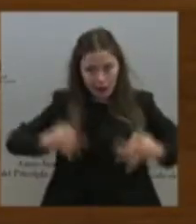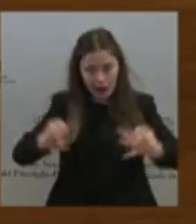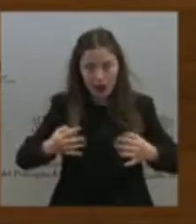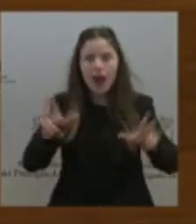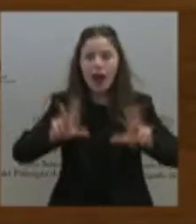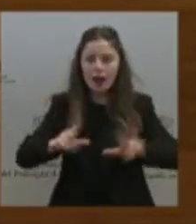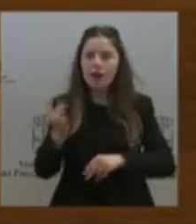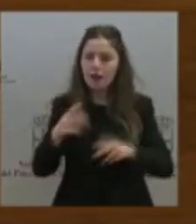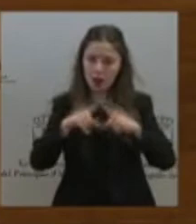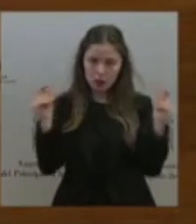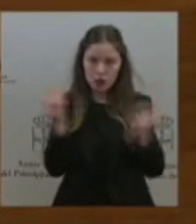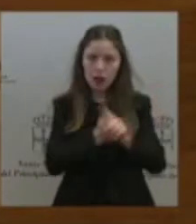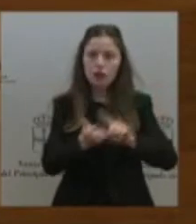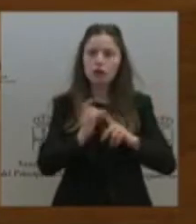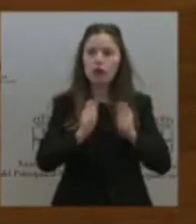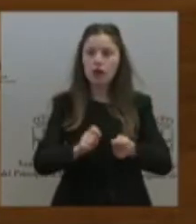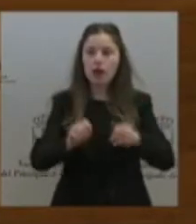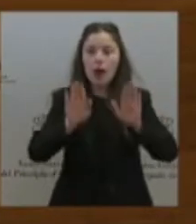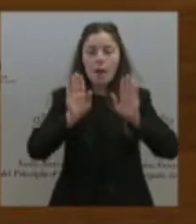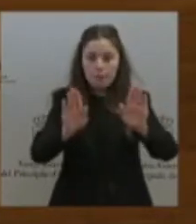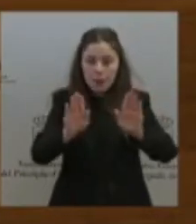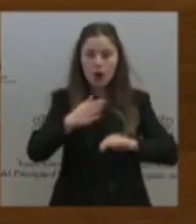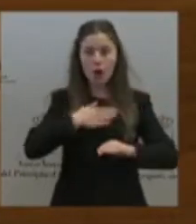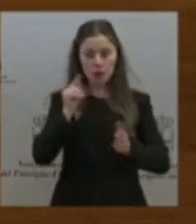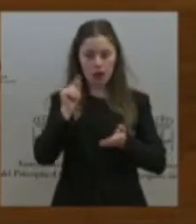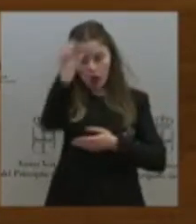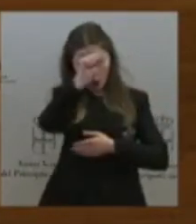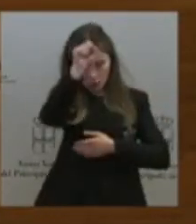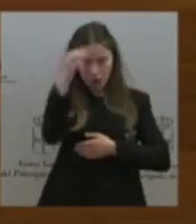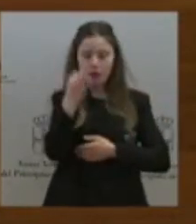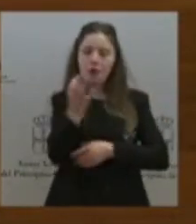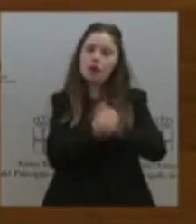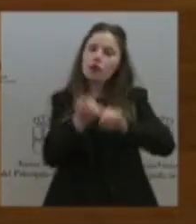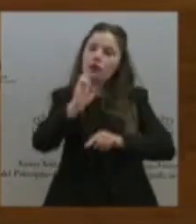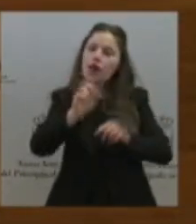Pero, desde nuestro punto de vista, debe resolverse de otra manera, por lo tanto, no vamos a apoyar esta PNL. Gracias.